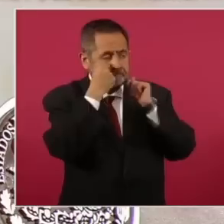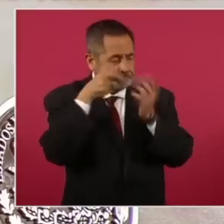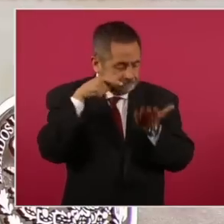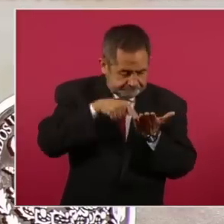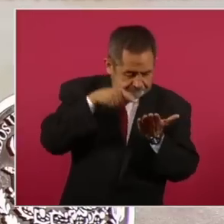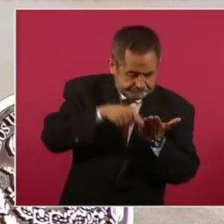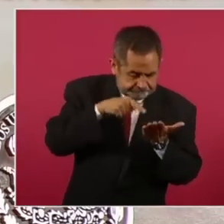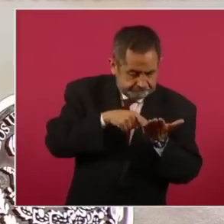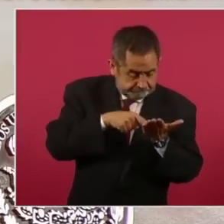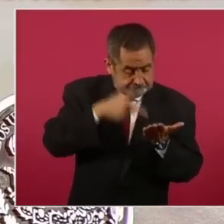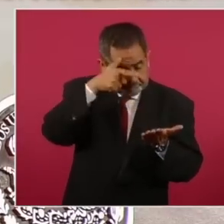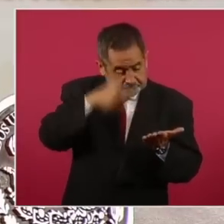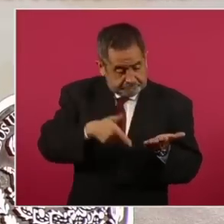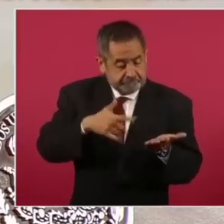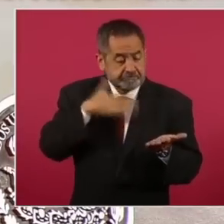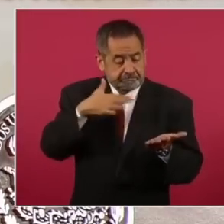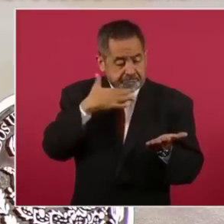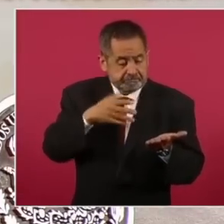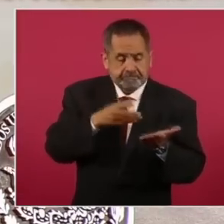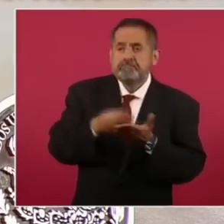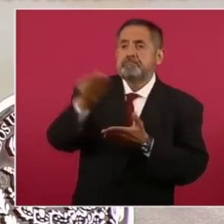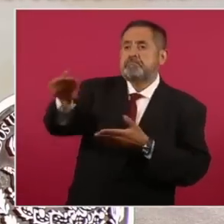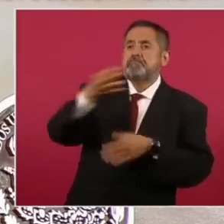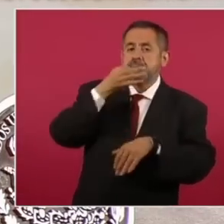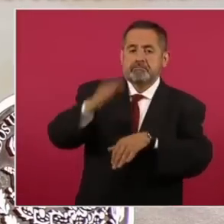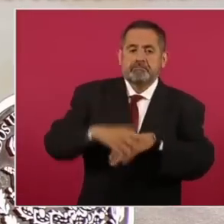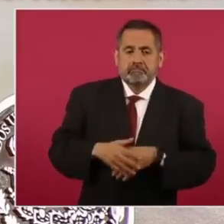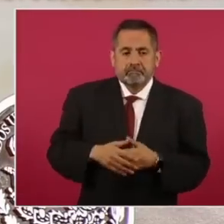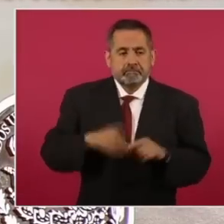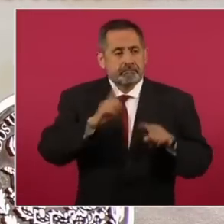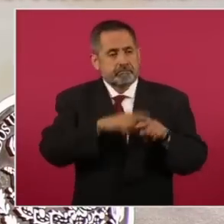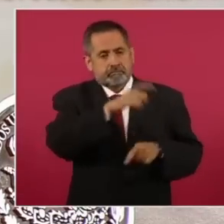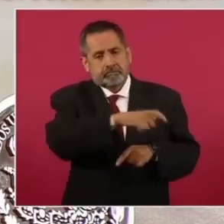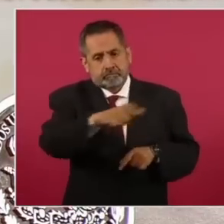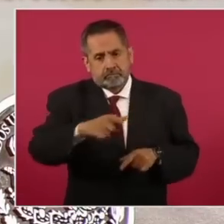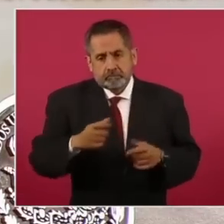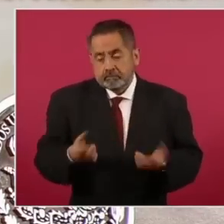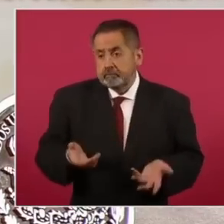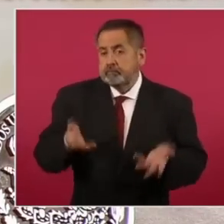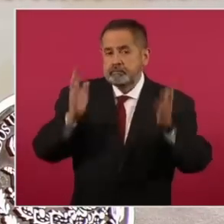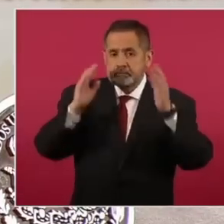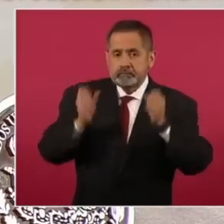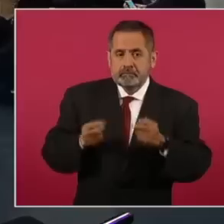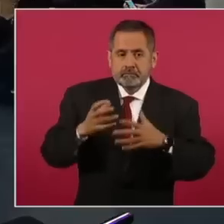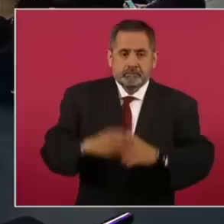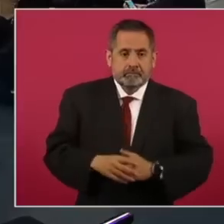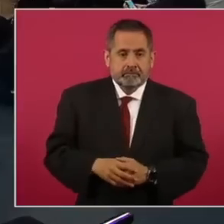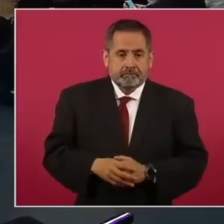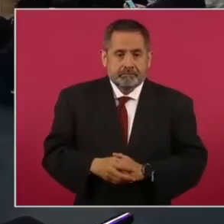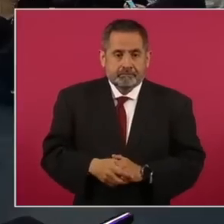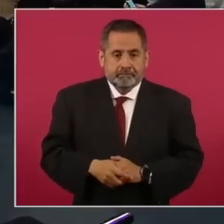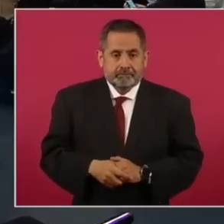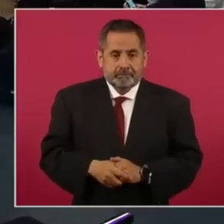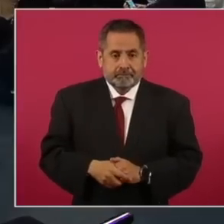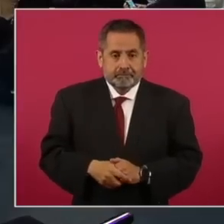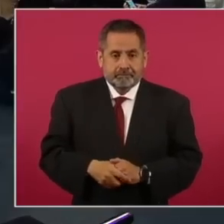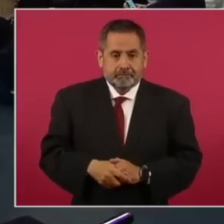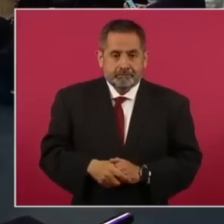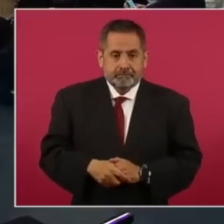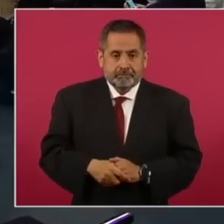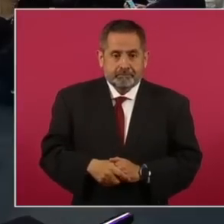Porque si a esas fuéramos… No, no entiendo nada más. Porque